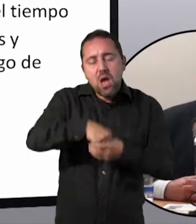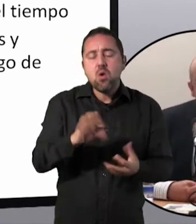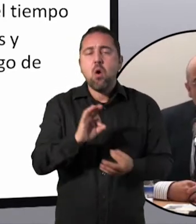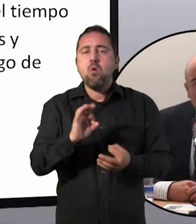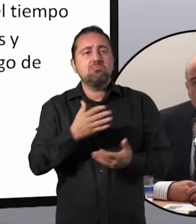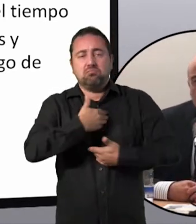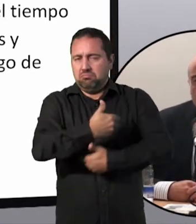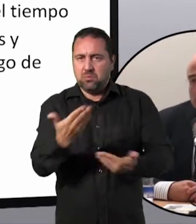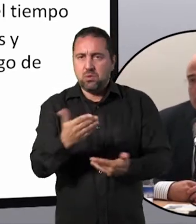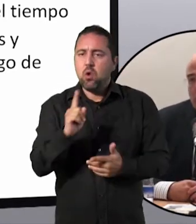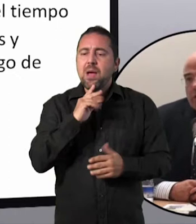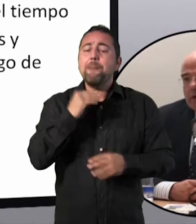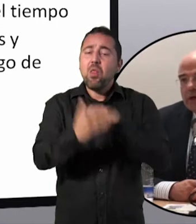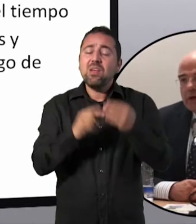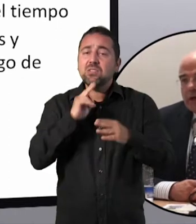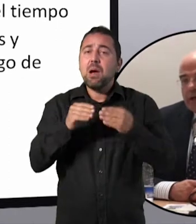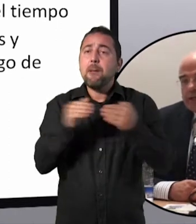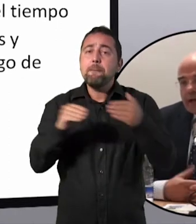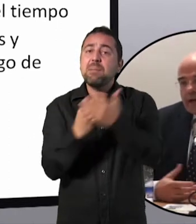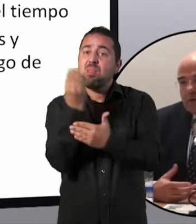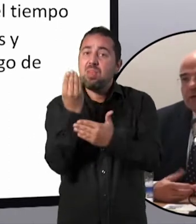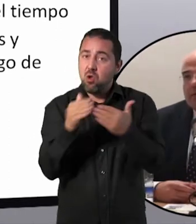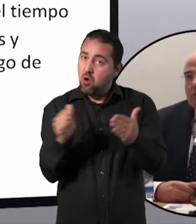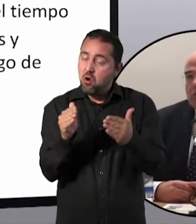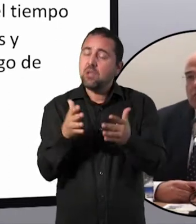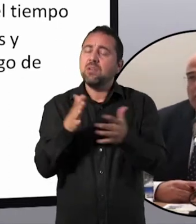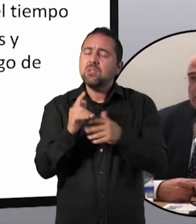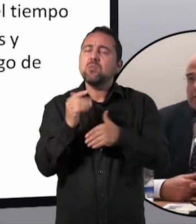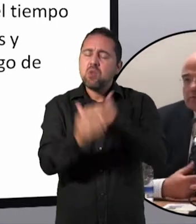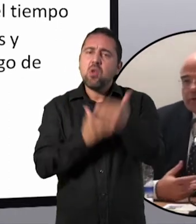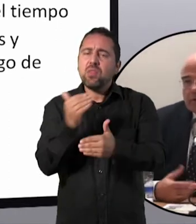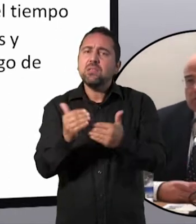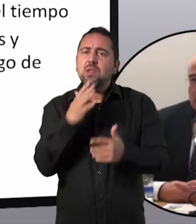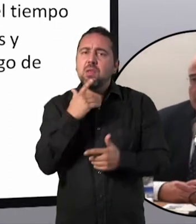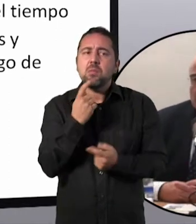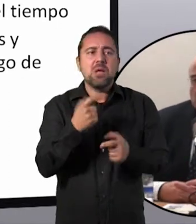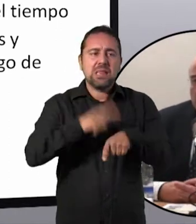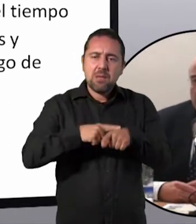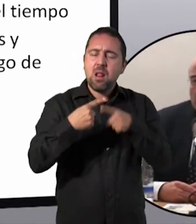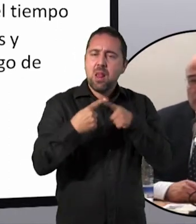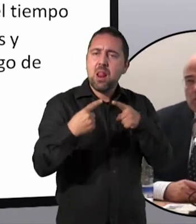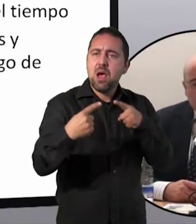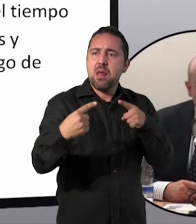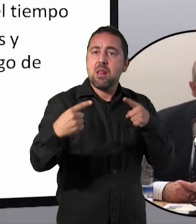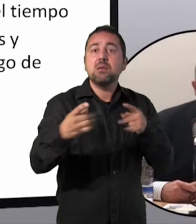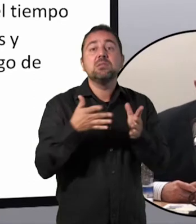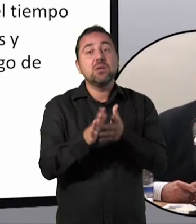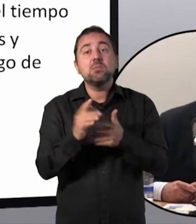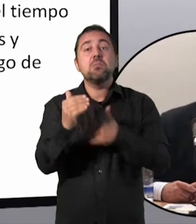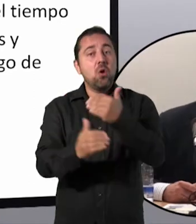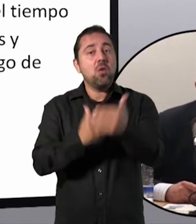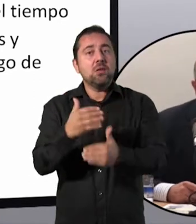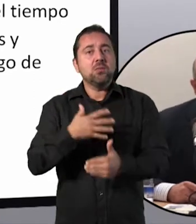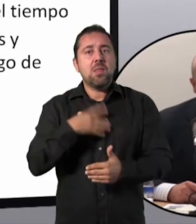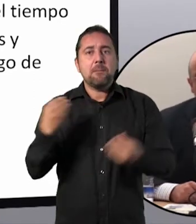proceso de emprendedor es un proceso que se alarga con el tiempo, con lo cual es un proceso que podemos ir mejorando continuamente